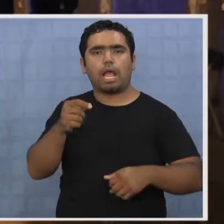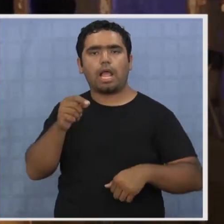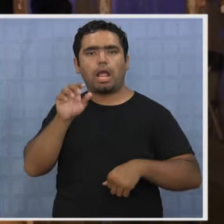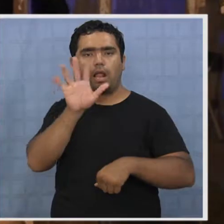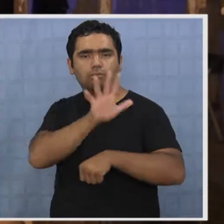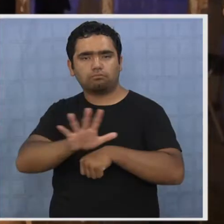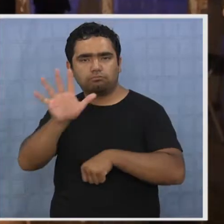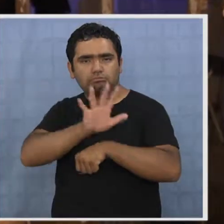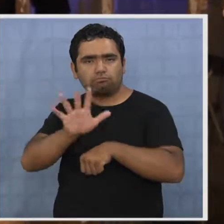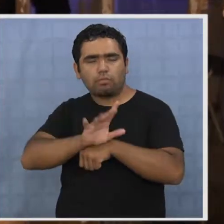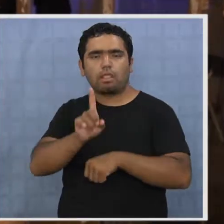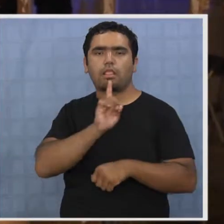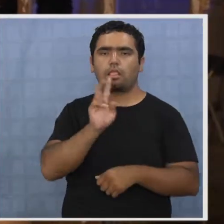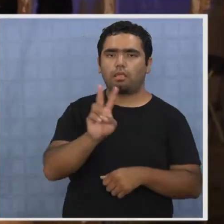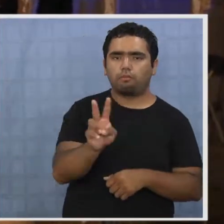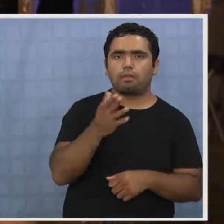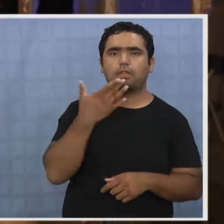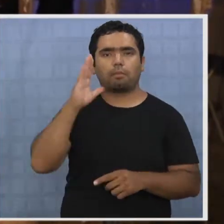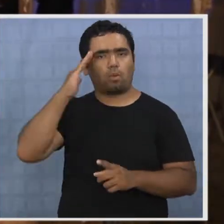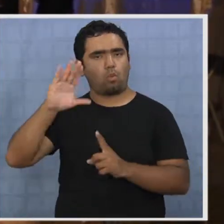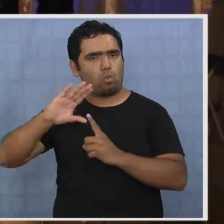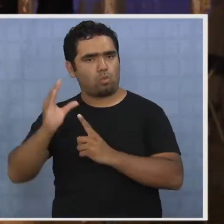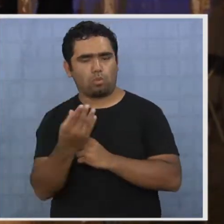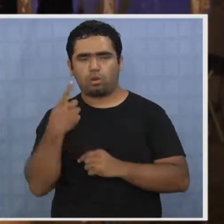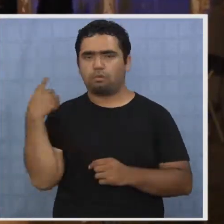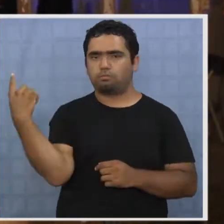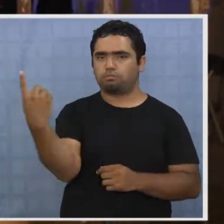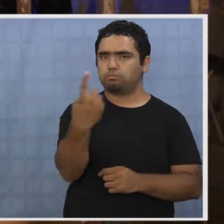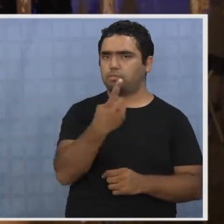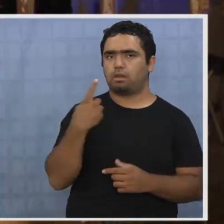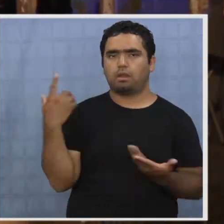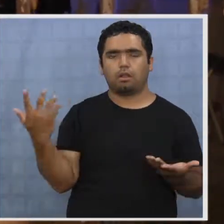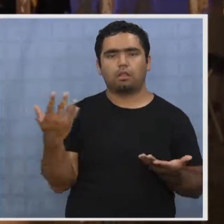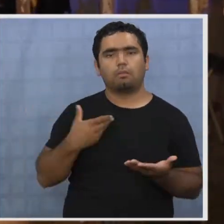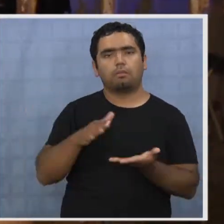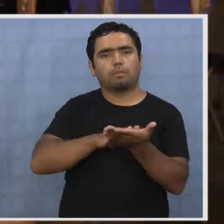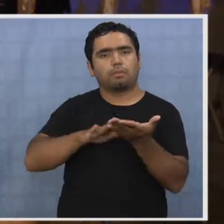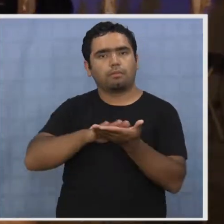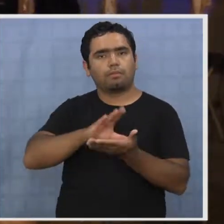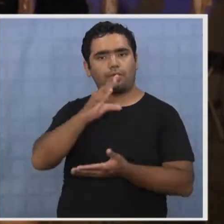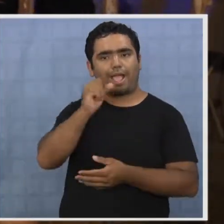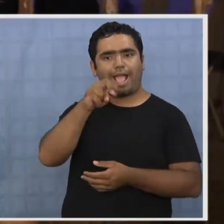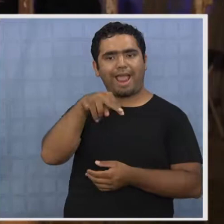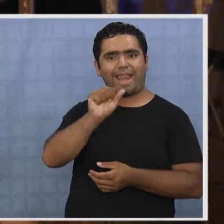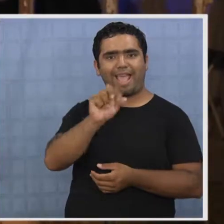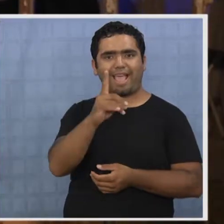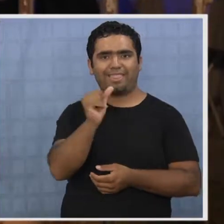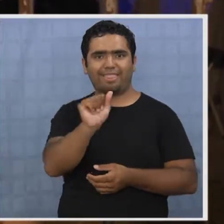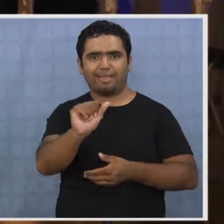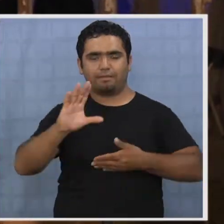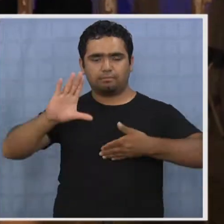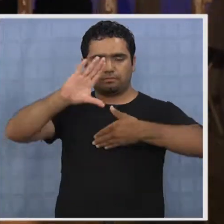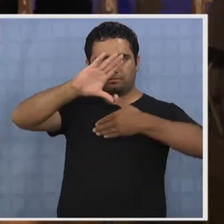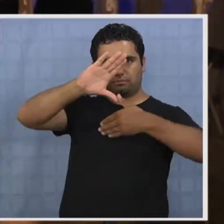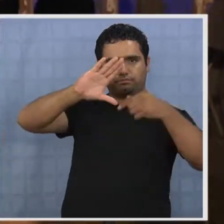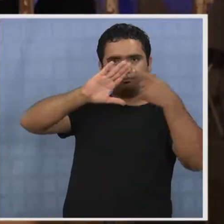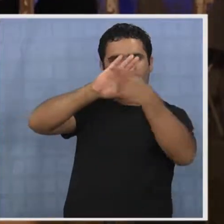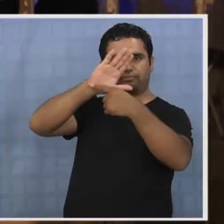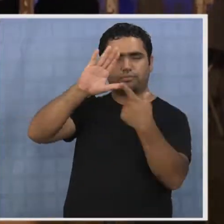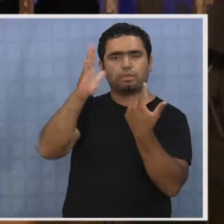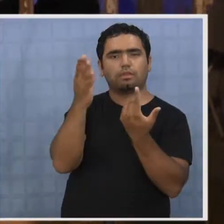y a la cultura en general. En ese sentido, Canadá específicamente y Quebec en particular,